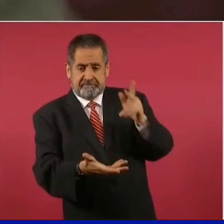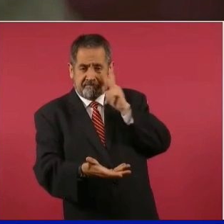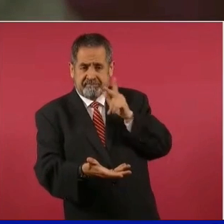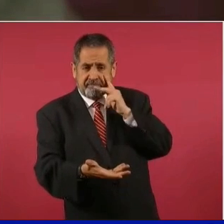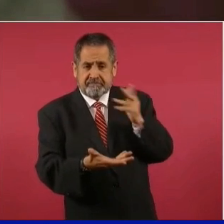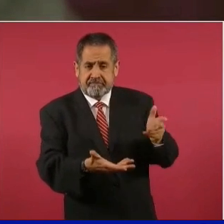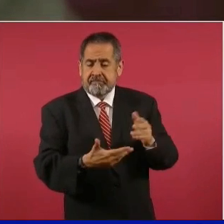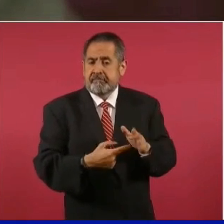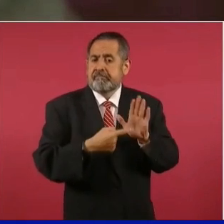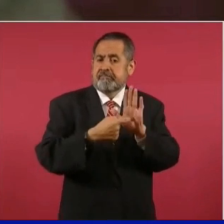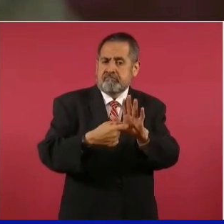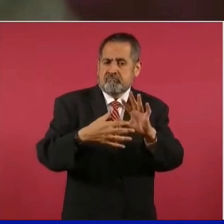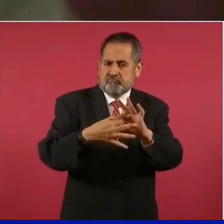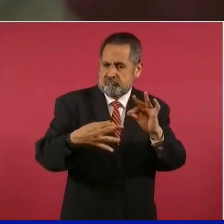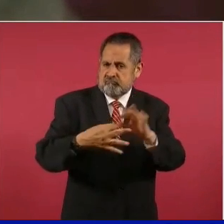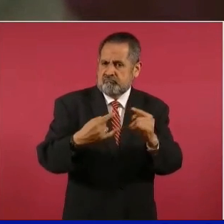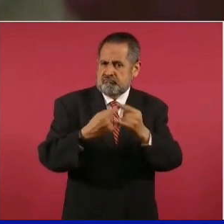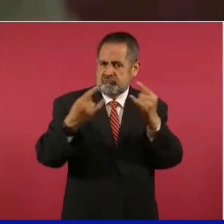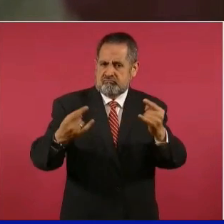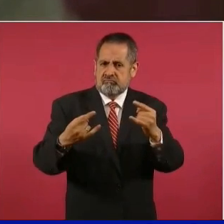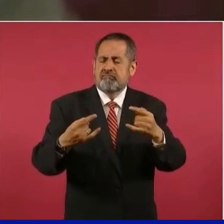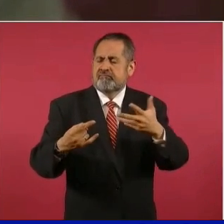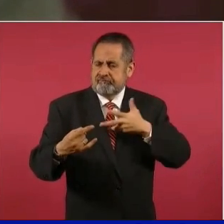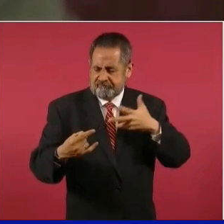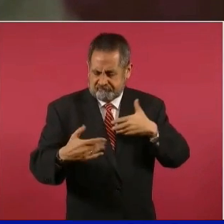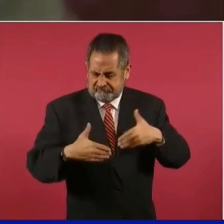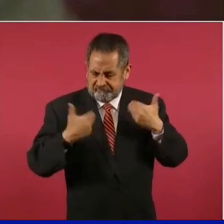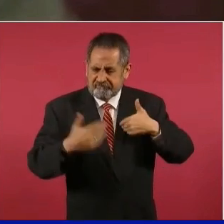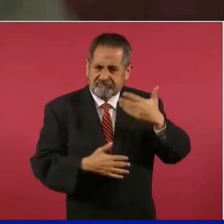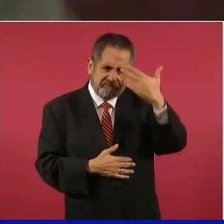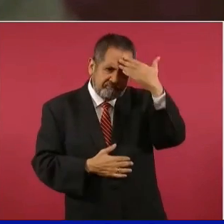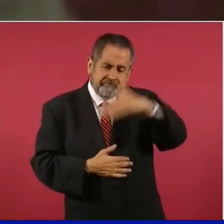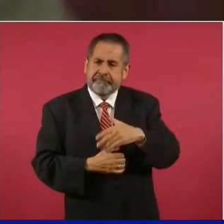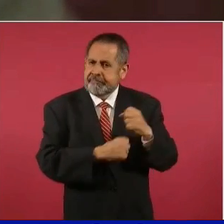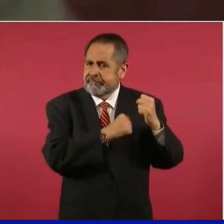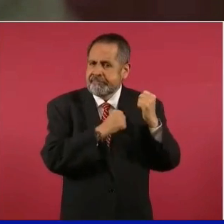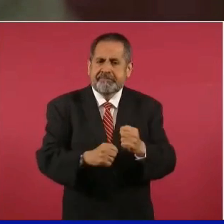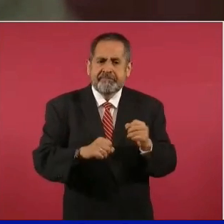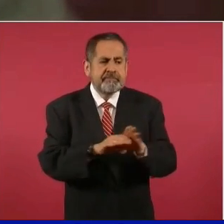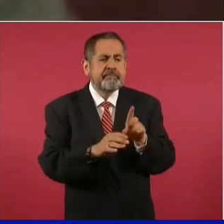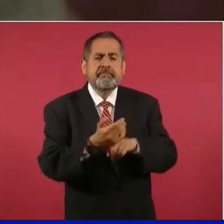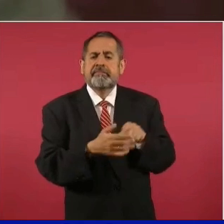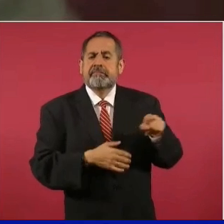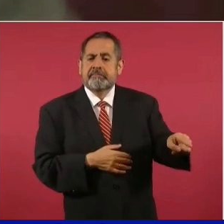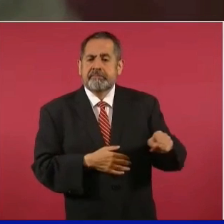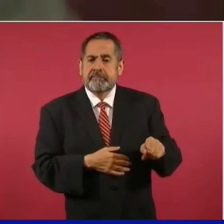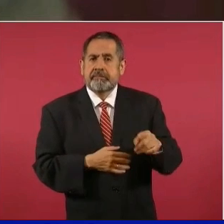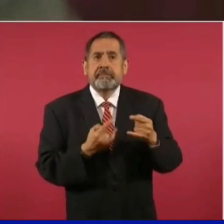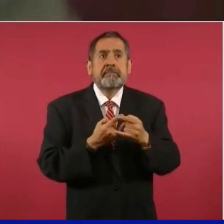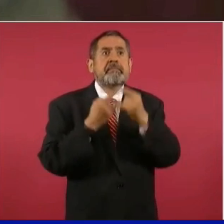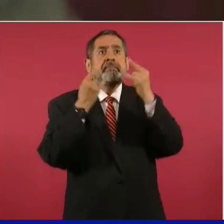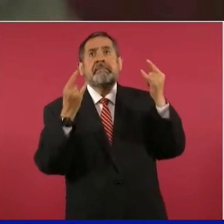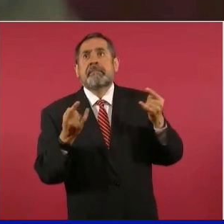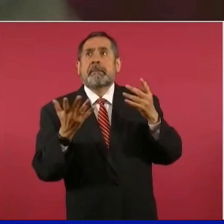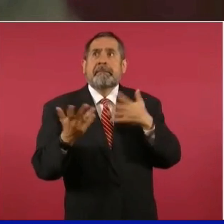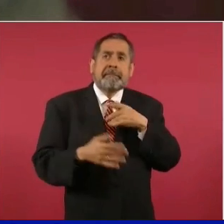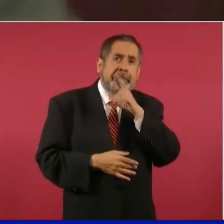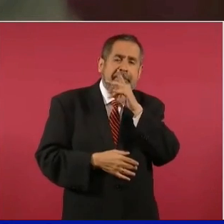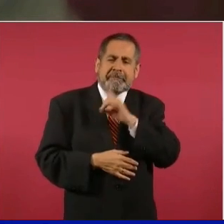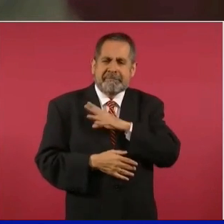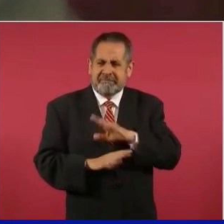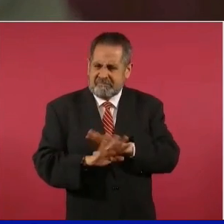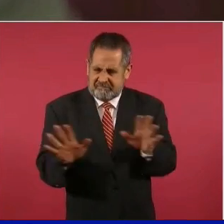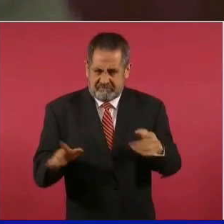Cuento el siguiente episodio porque tengo la convicción de que no hay que temer a la historia, al